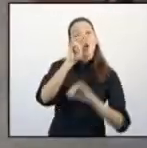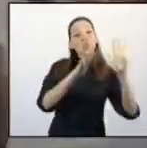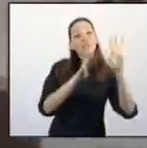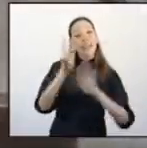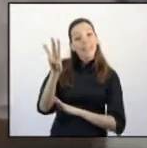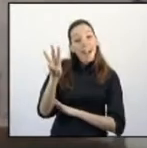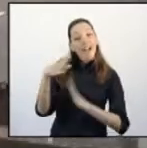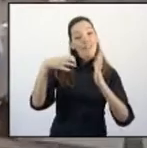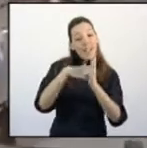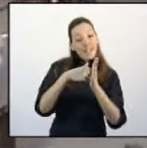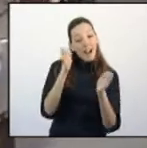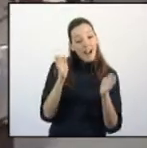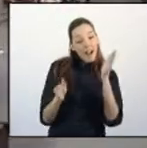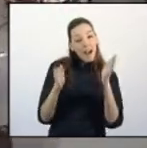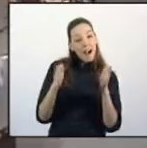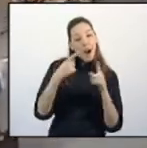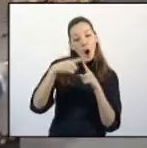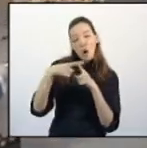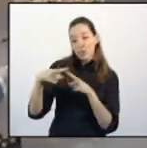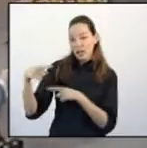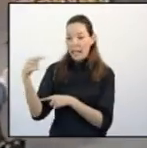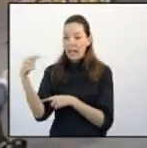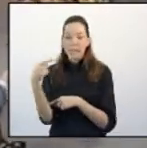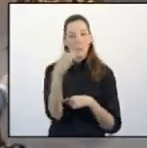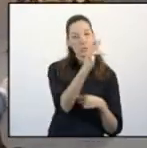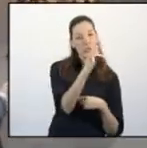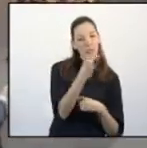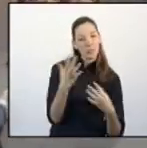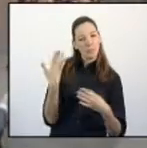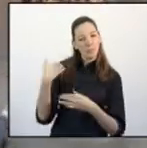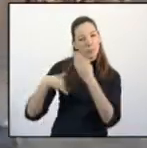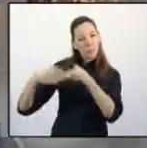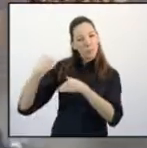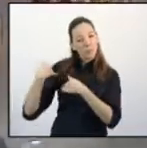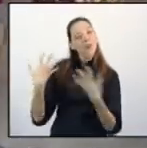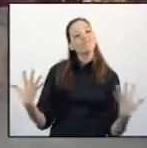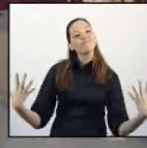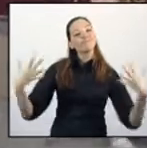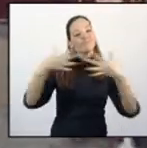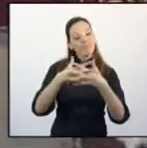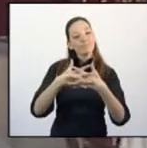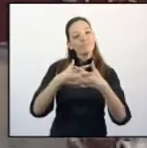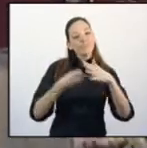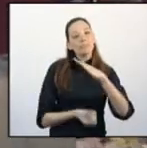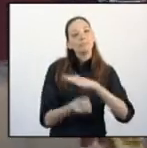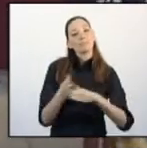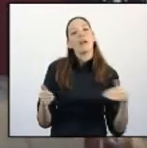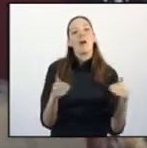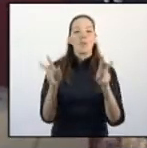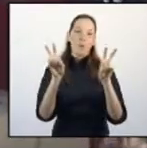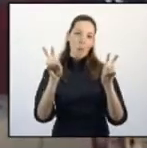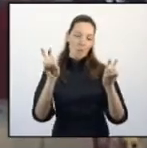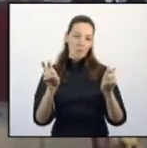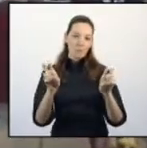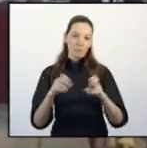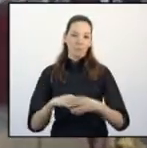1983 será esa fecha en la que todo lo malo y todo lo bueno del pasado se fusionan para dotar de un nuevo